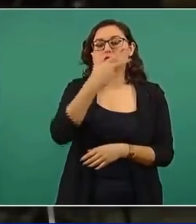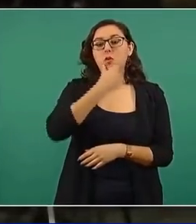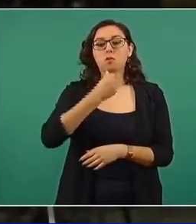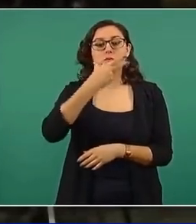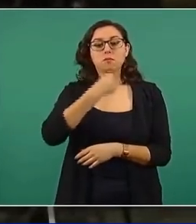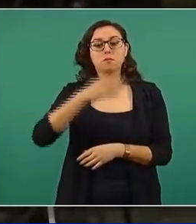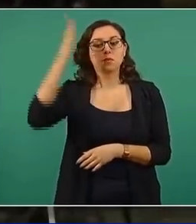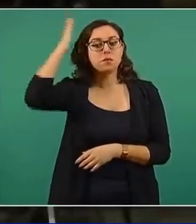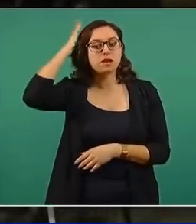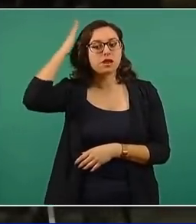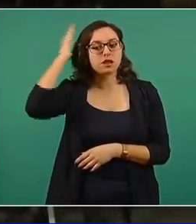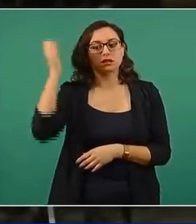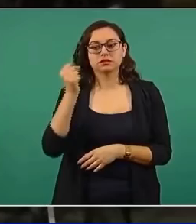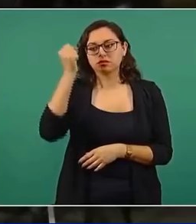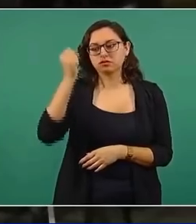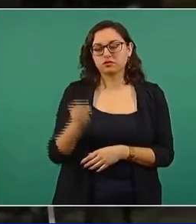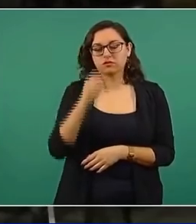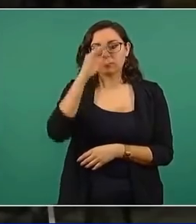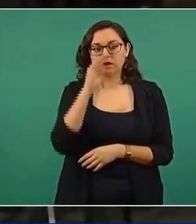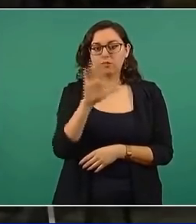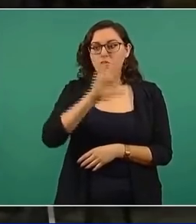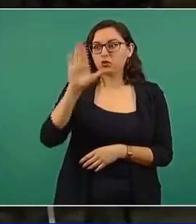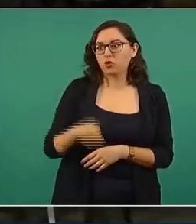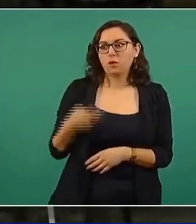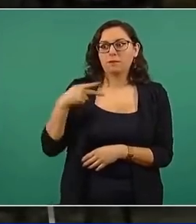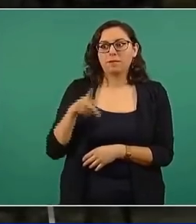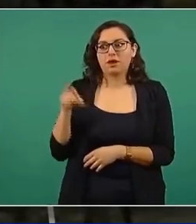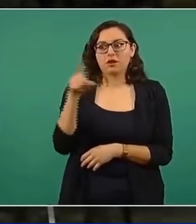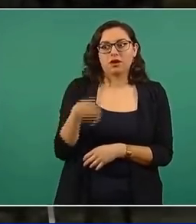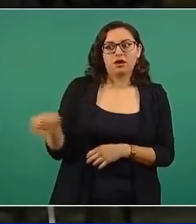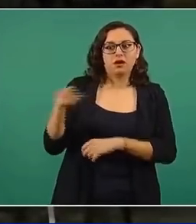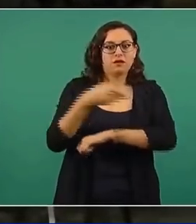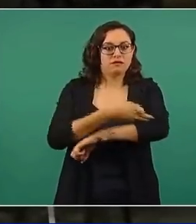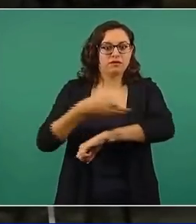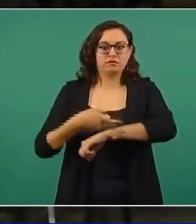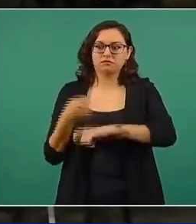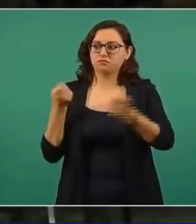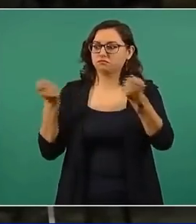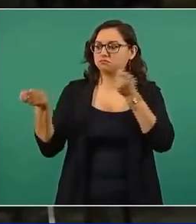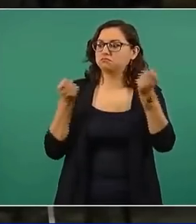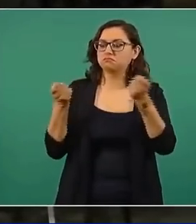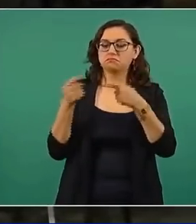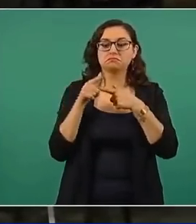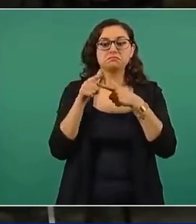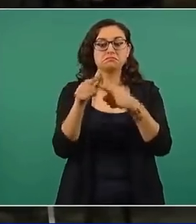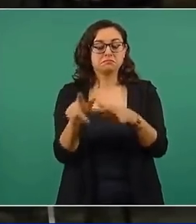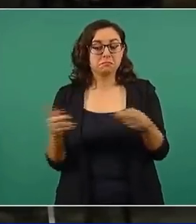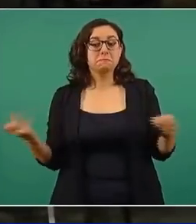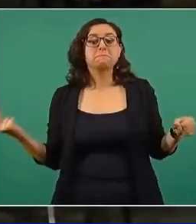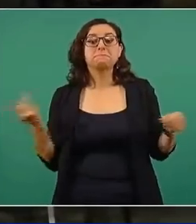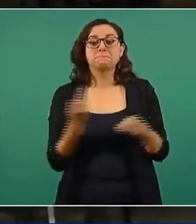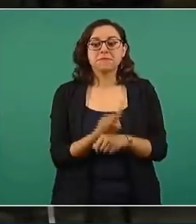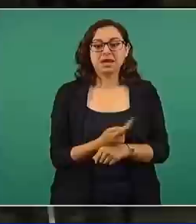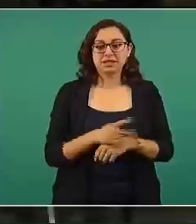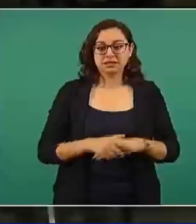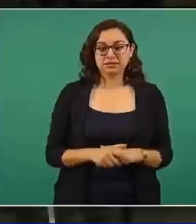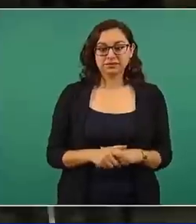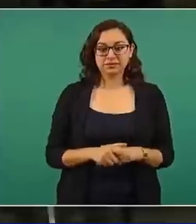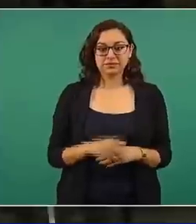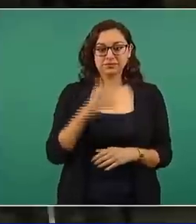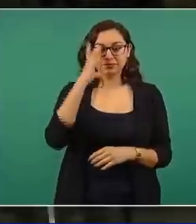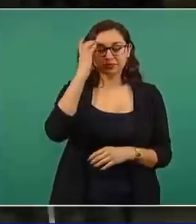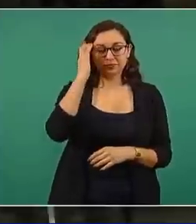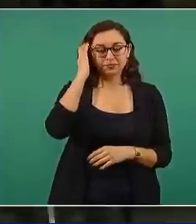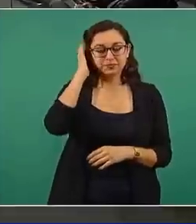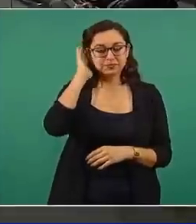señor presidente, es qué va a pasar con este municipio de Cozoleacaque, que está en manos de estos hermanos y que, bueno, pues desafortunadamente